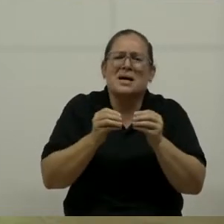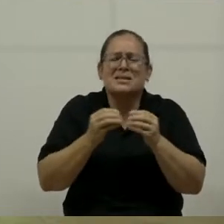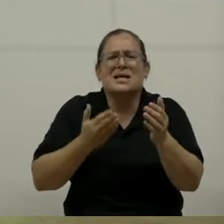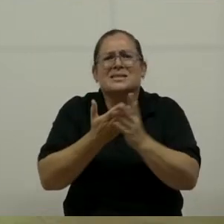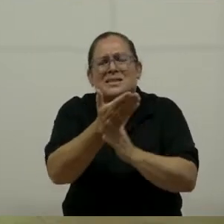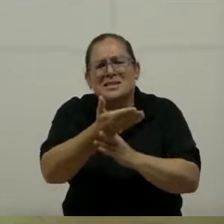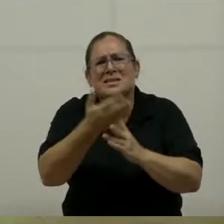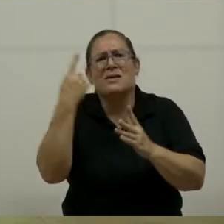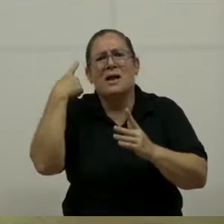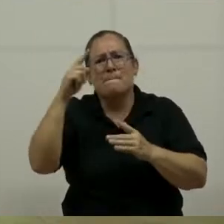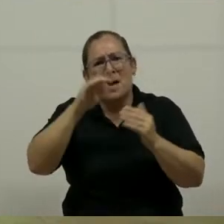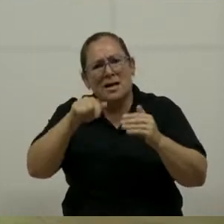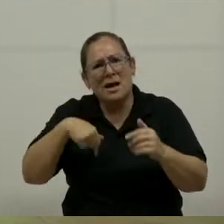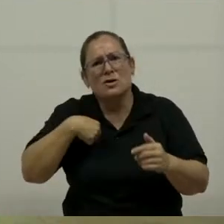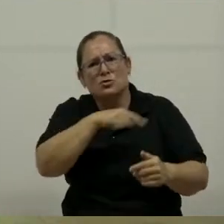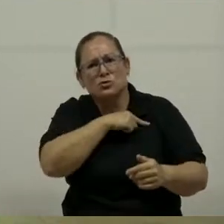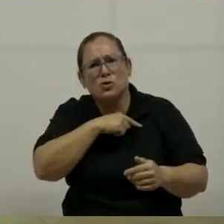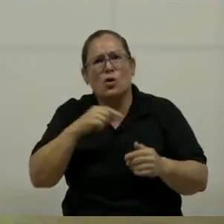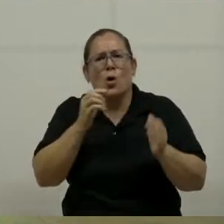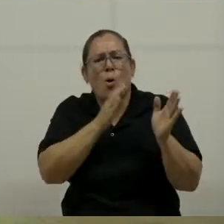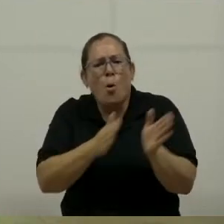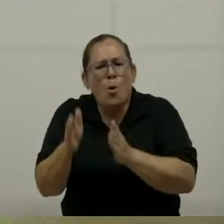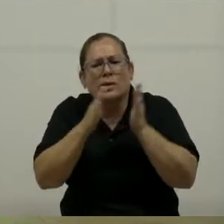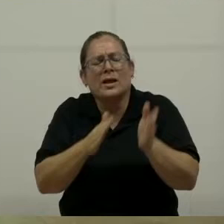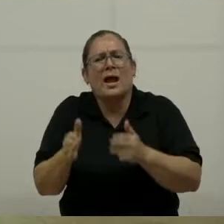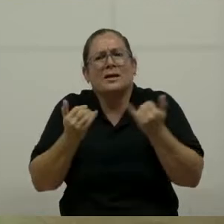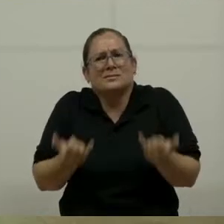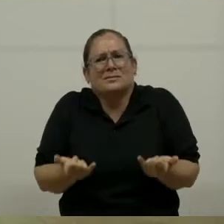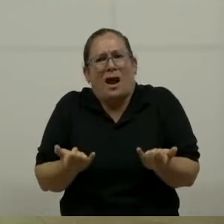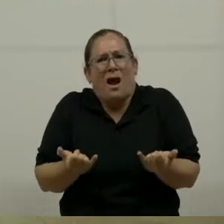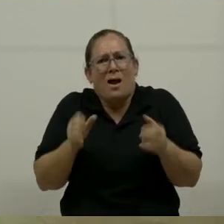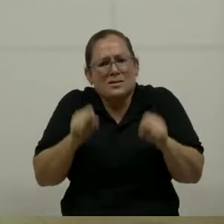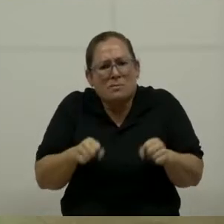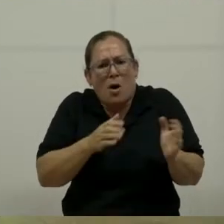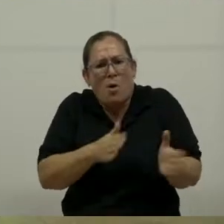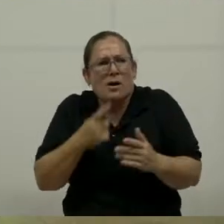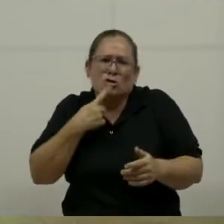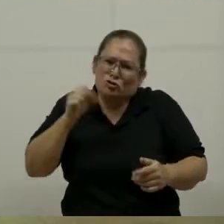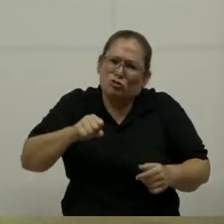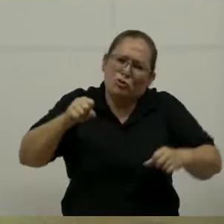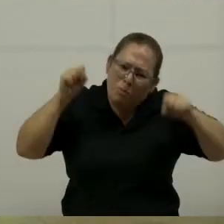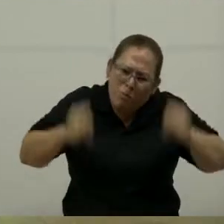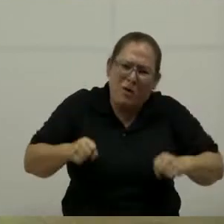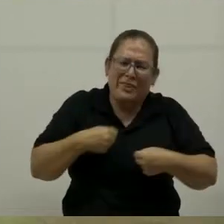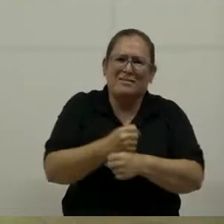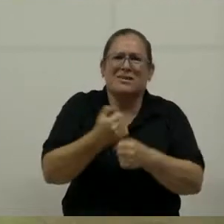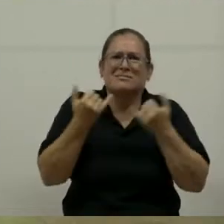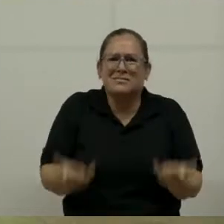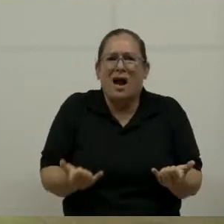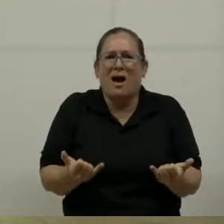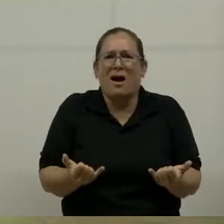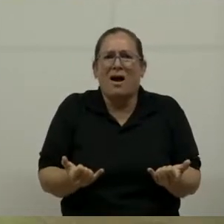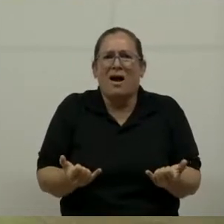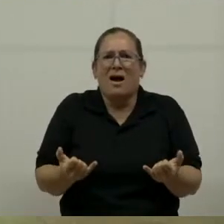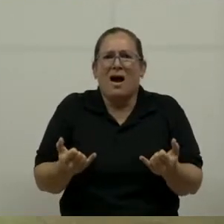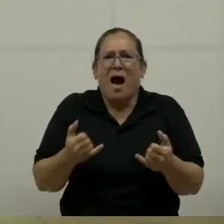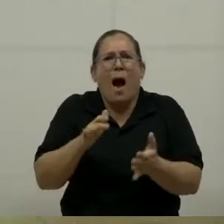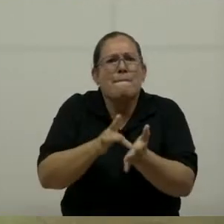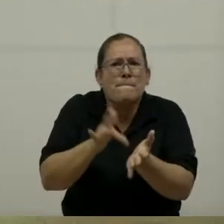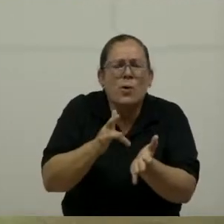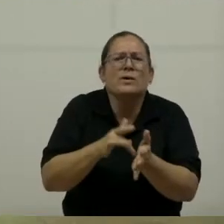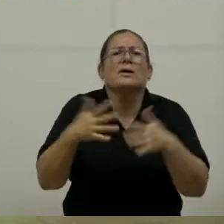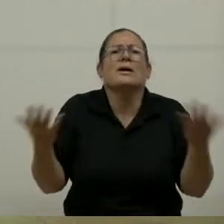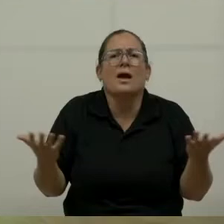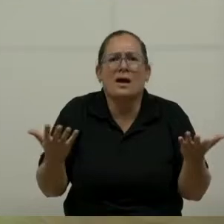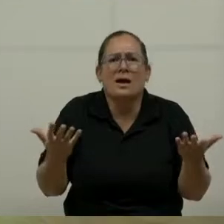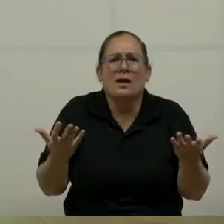ordenar. Eso se puede hacer ya. Eso se puede hacer muy rápido. Lo mismo que aprovechar mejor un convenio ya